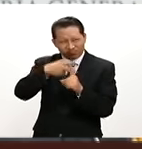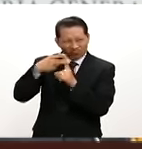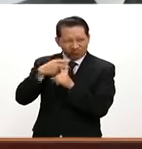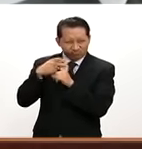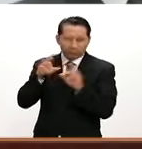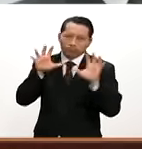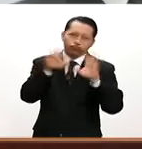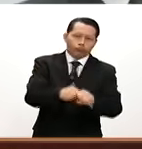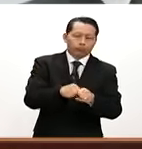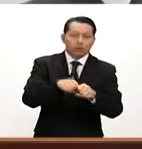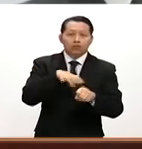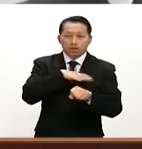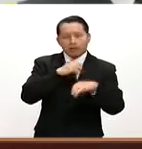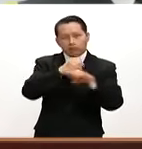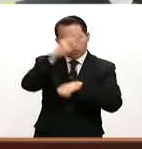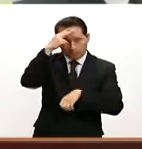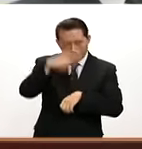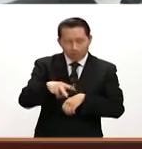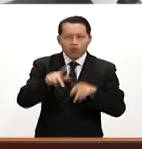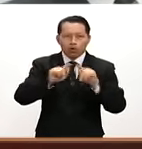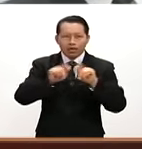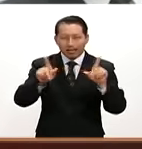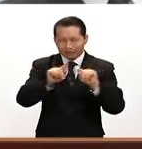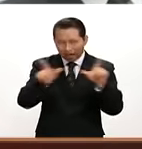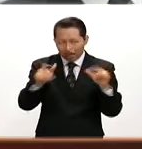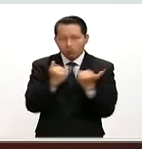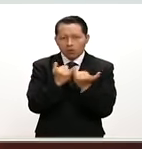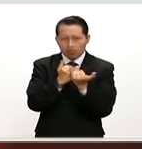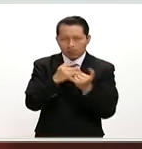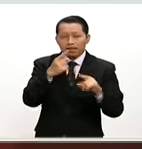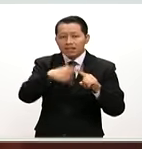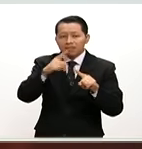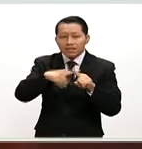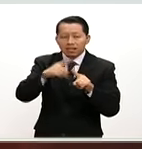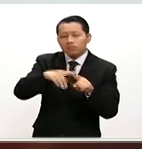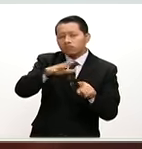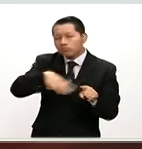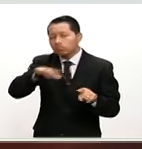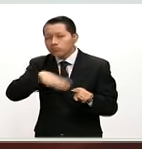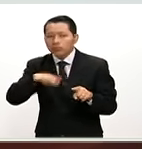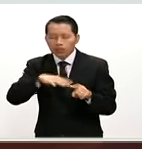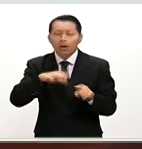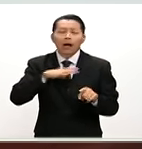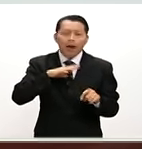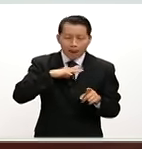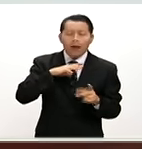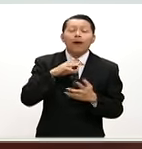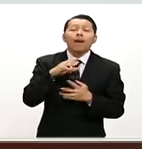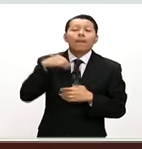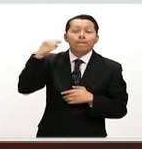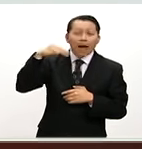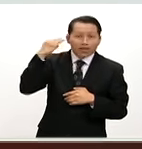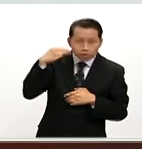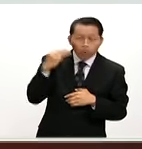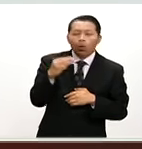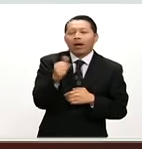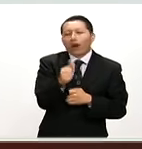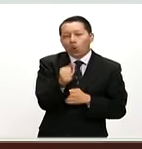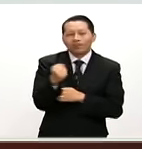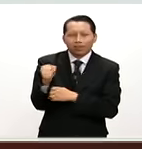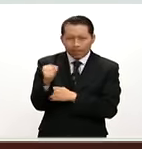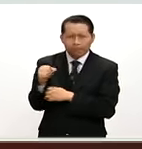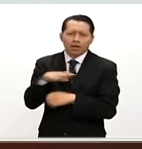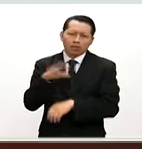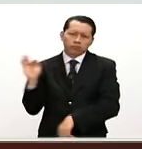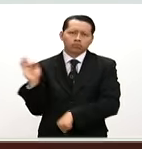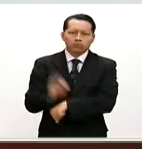Operaba en la Ciudad de México, Estado de México y Tlaxcala. Mediante diversos operativos en los meses de marzo, agosto y septiembre de este año, se logró liberar a